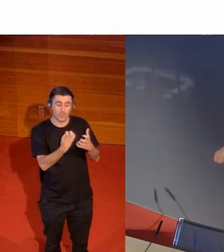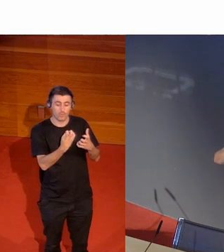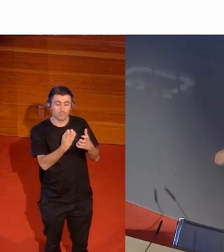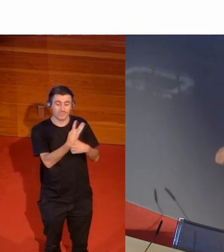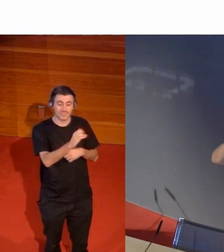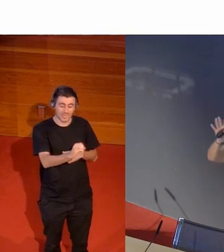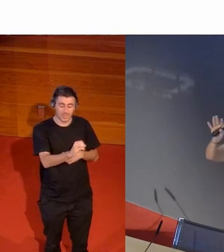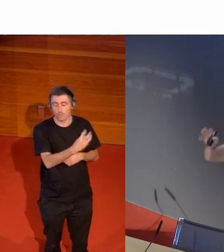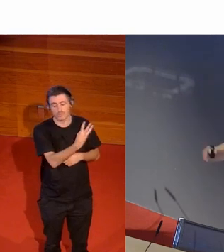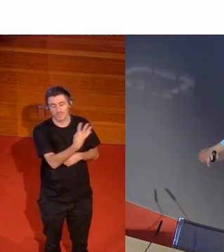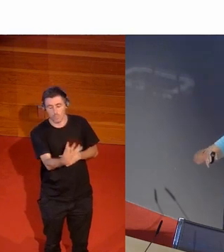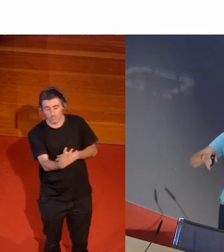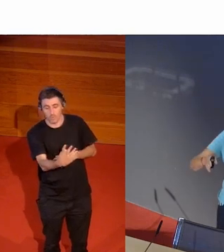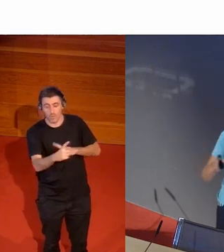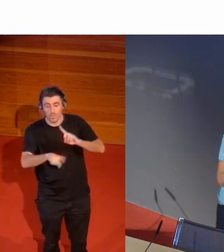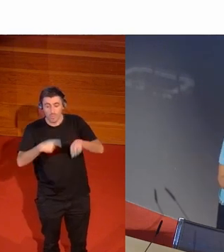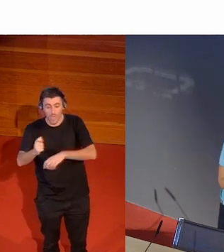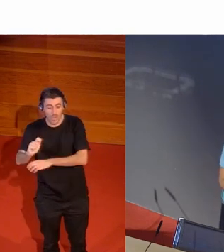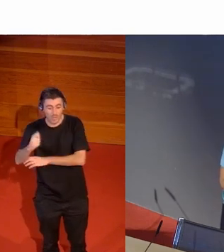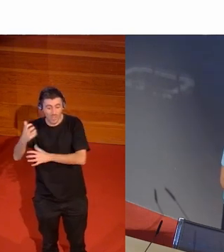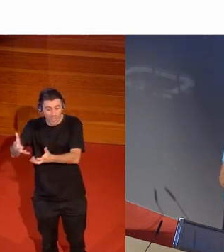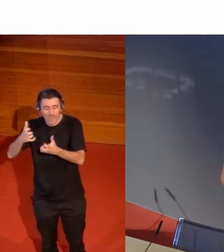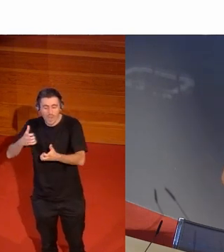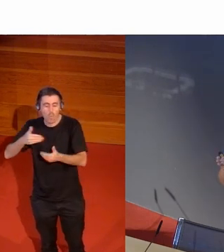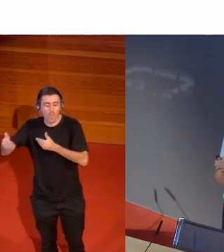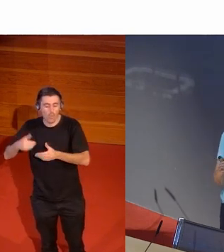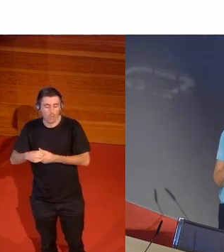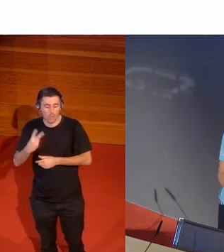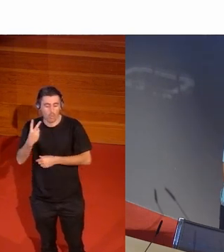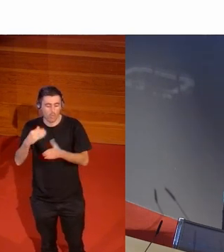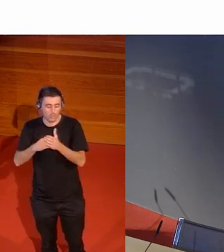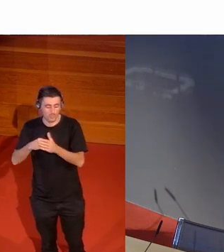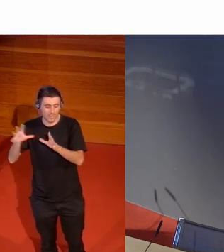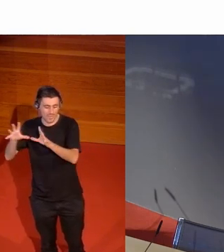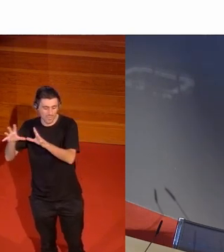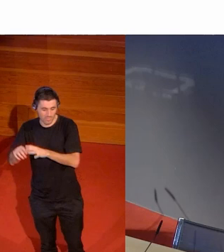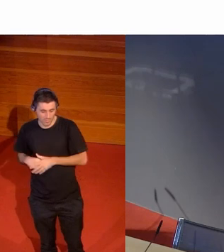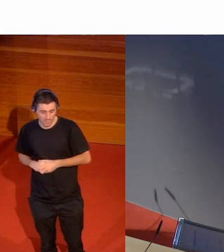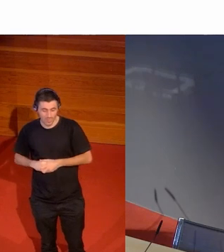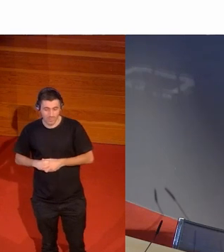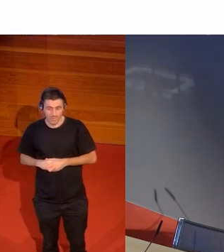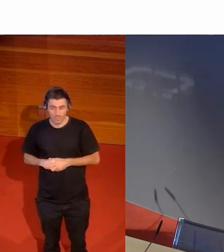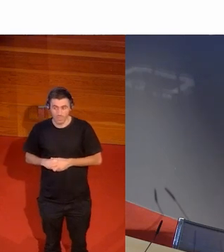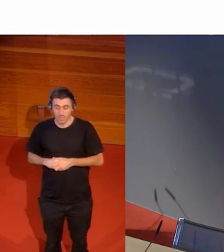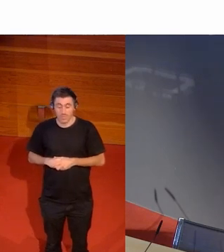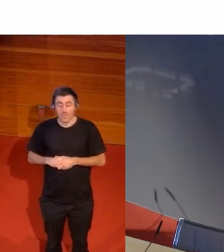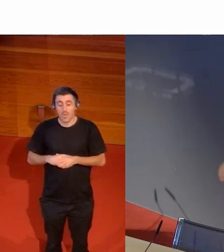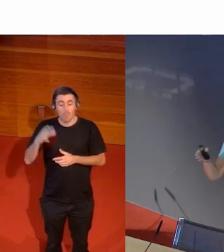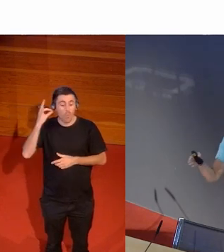como 80 y tantos años las mujeres selección femenina la primera vez que se clasifican es 2015